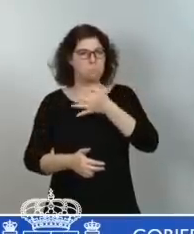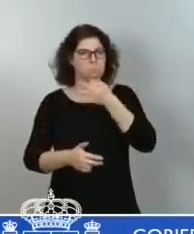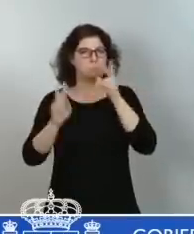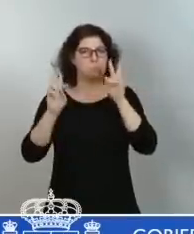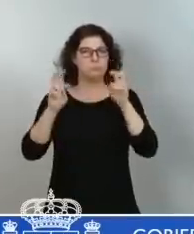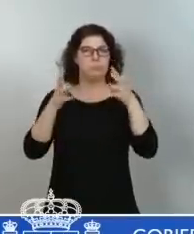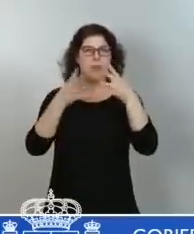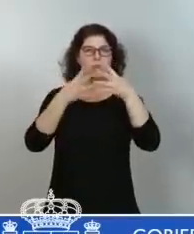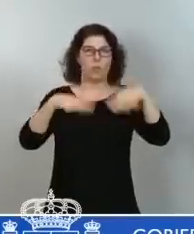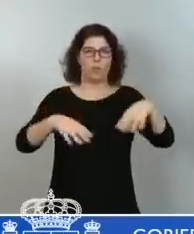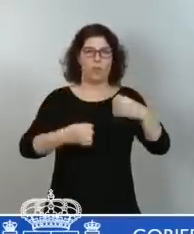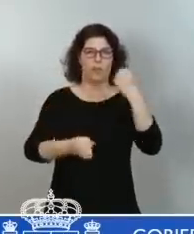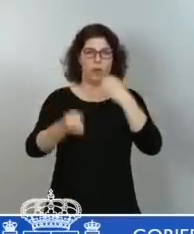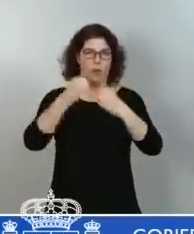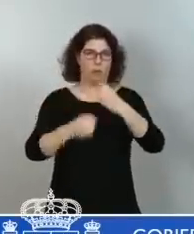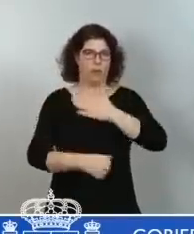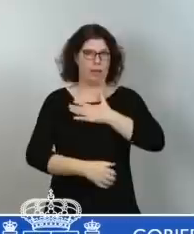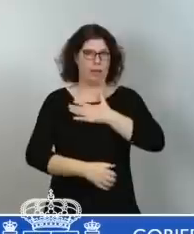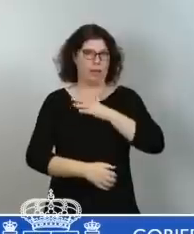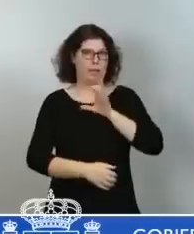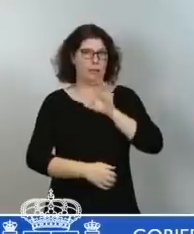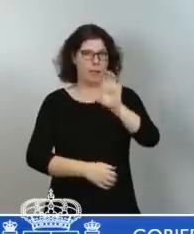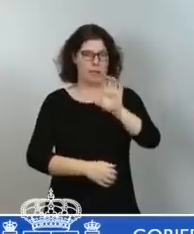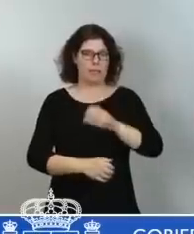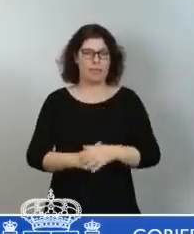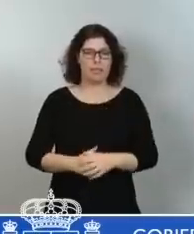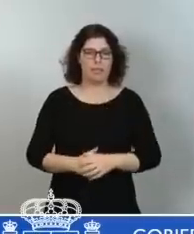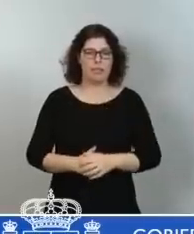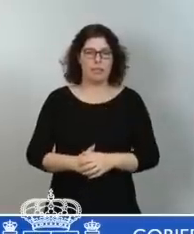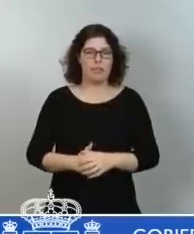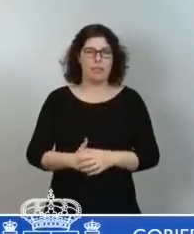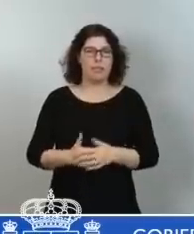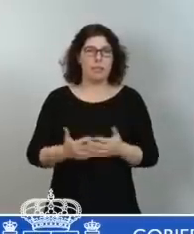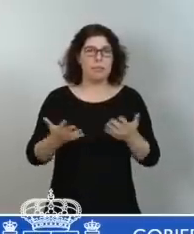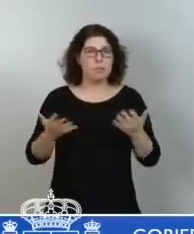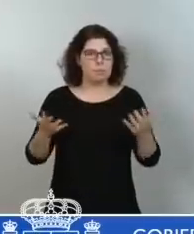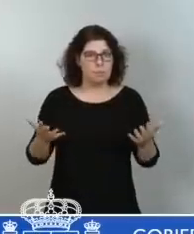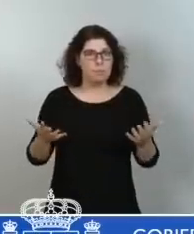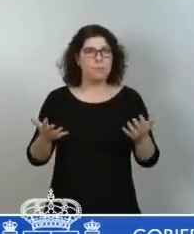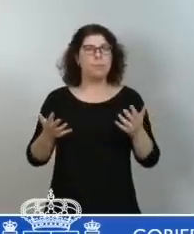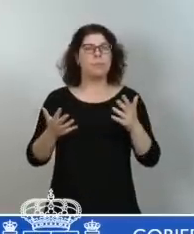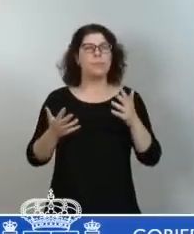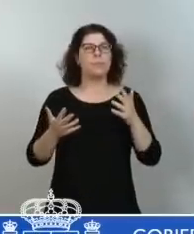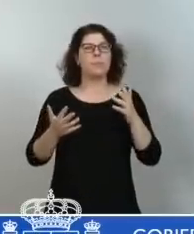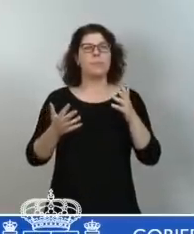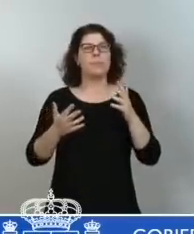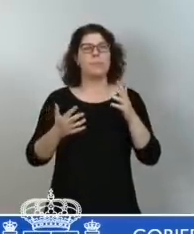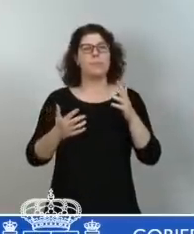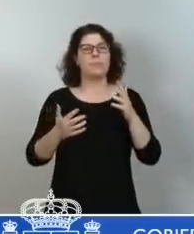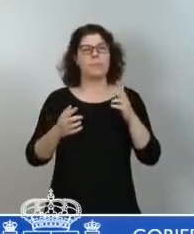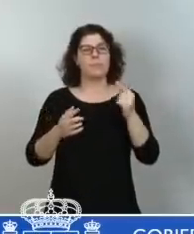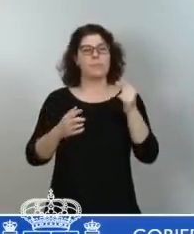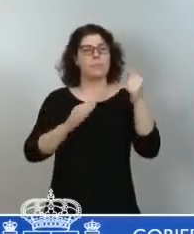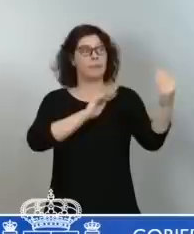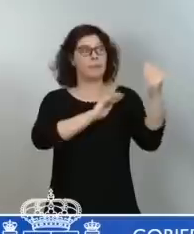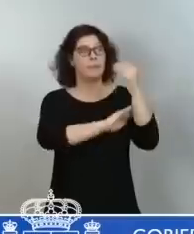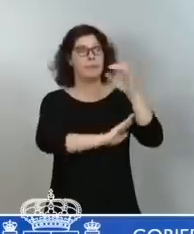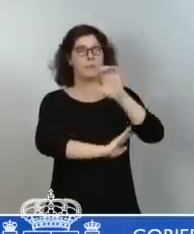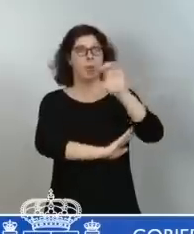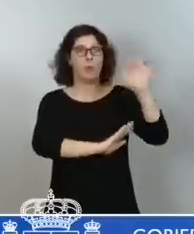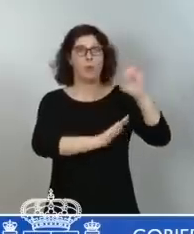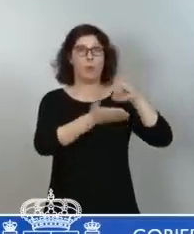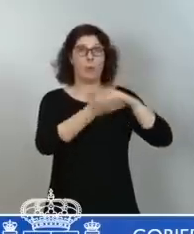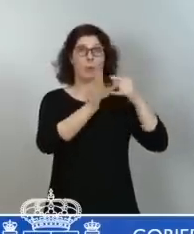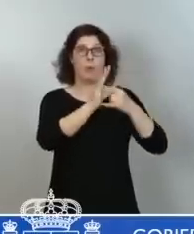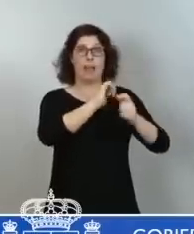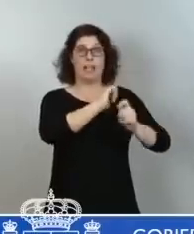y sobre cómo se puede ver afectada por la llegada de los fondos europeos y el plan estratégico que les estamos